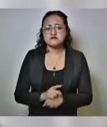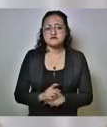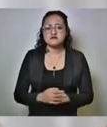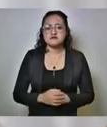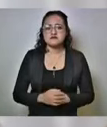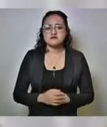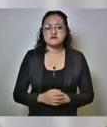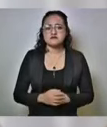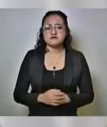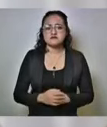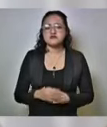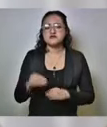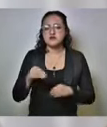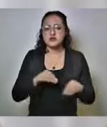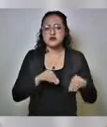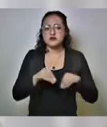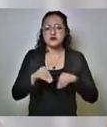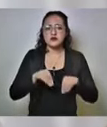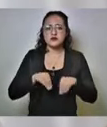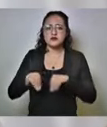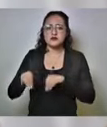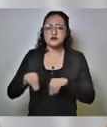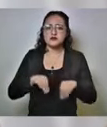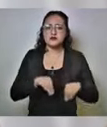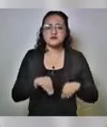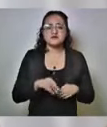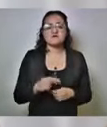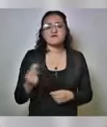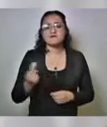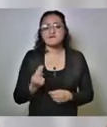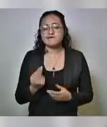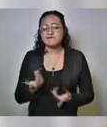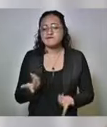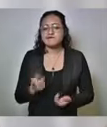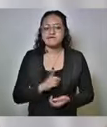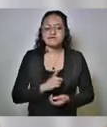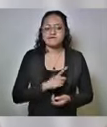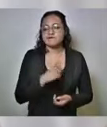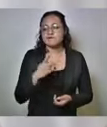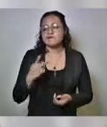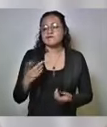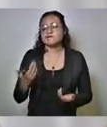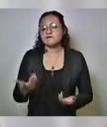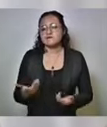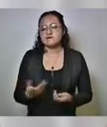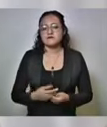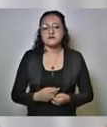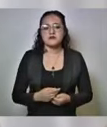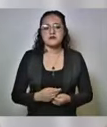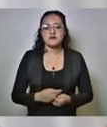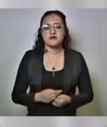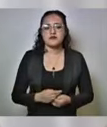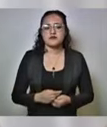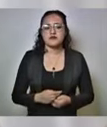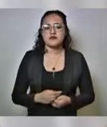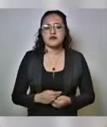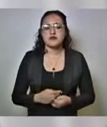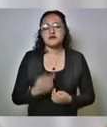se moviliza por necesidades naturales que nosotros respetamos,